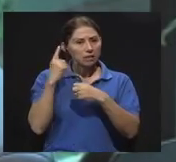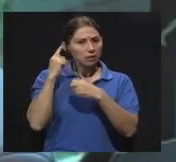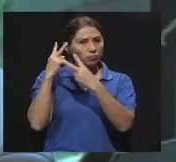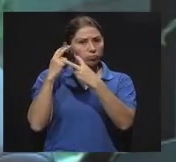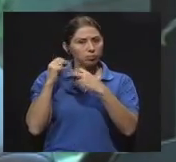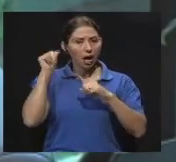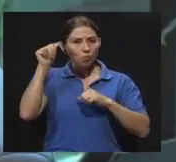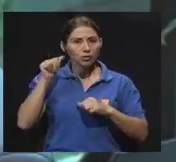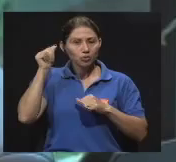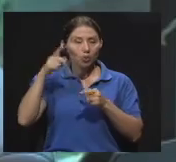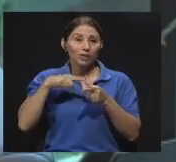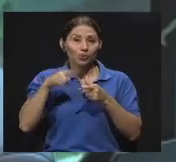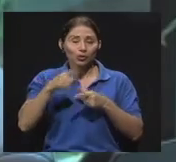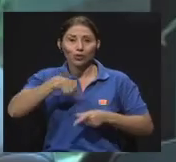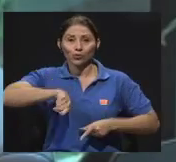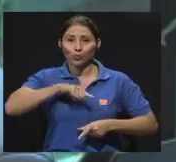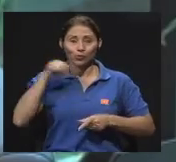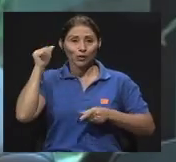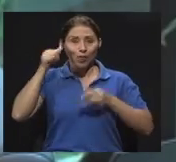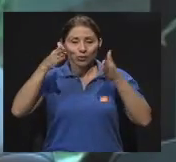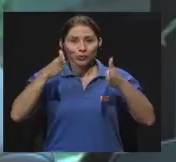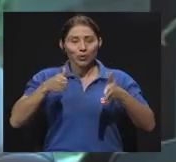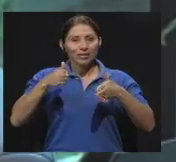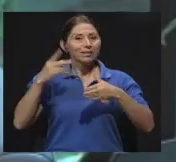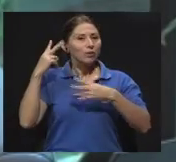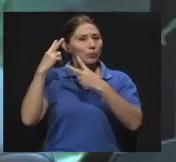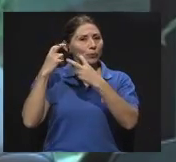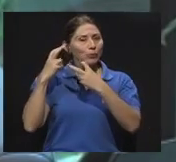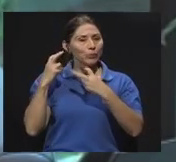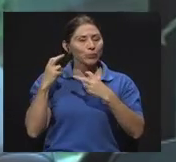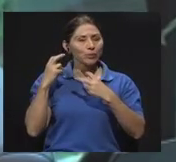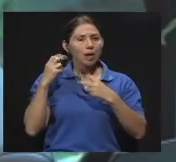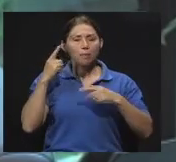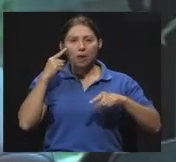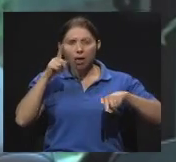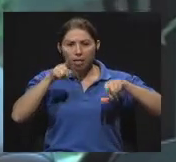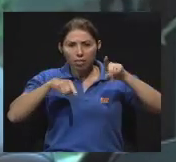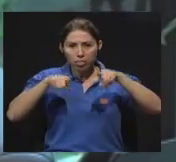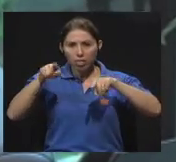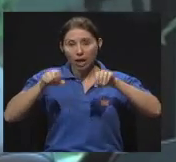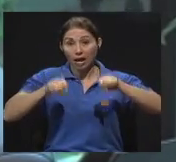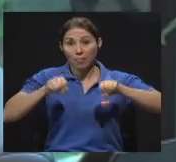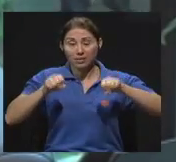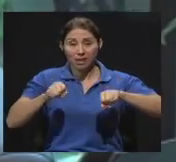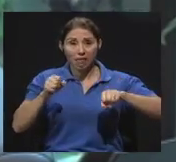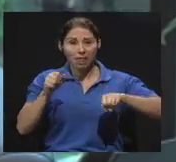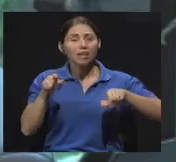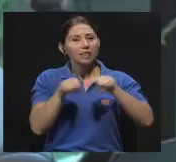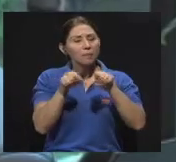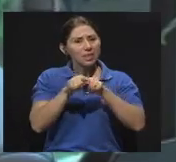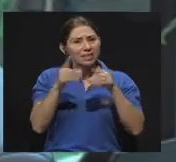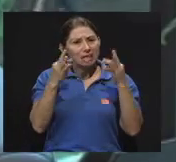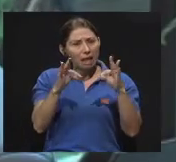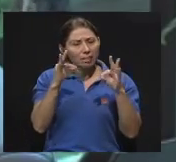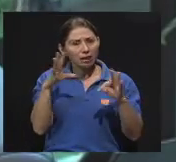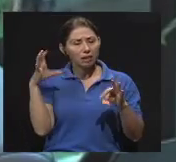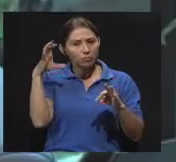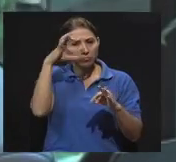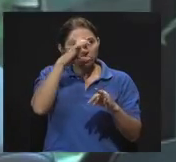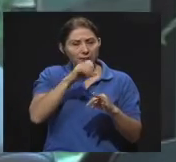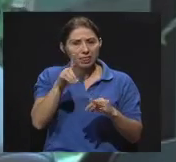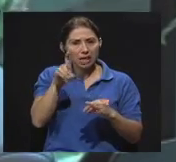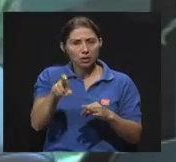audición. Entonces, los audiólogos hacemos los exámenes de audición, tanto para valorar la capacidad auditiva como para intentar llegar a un